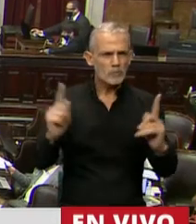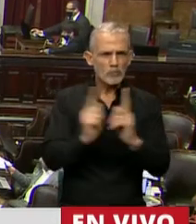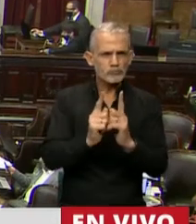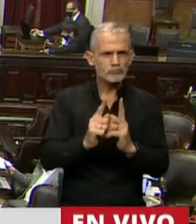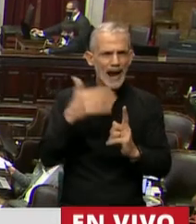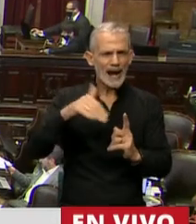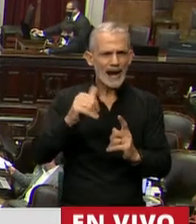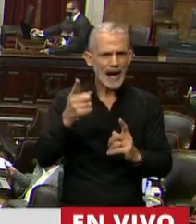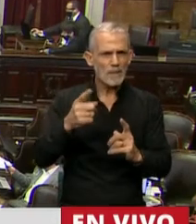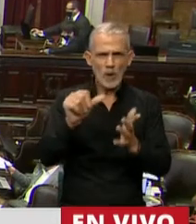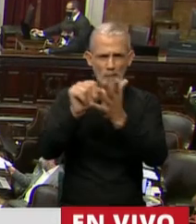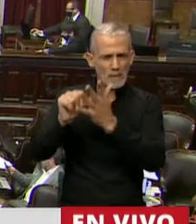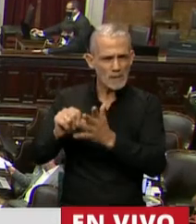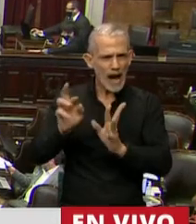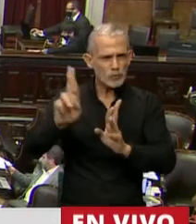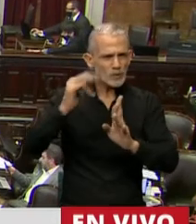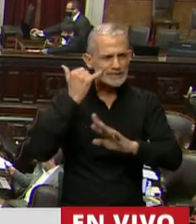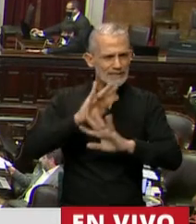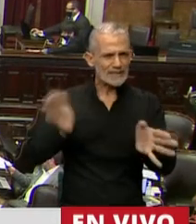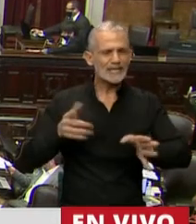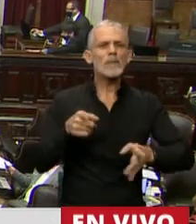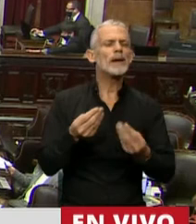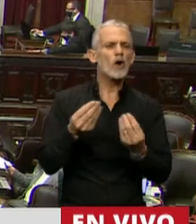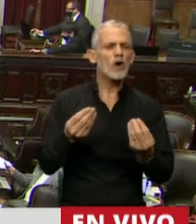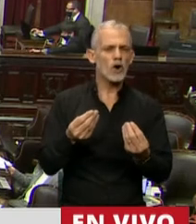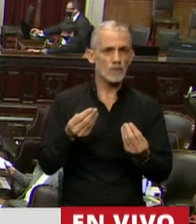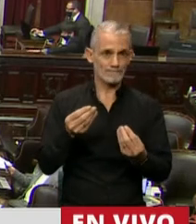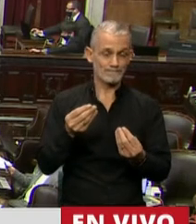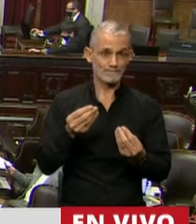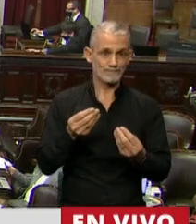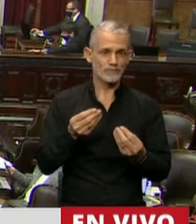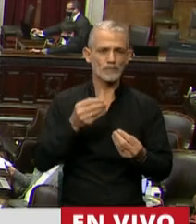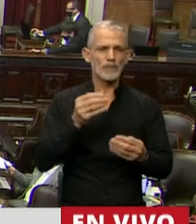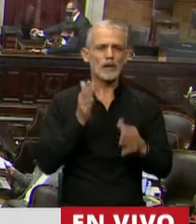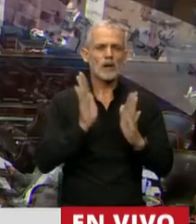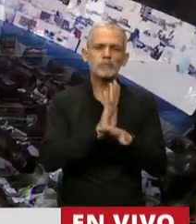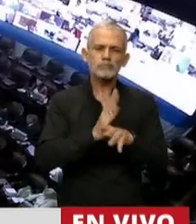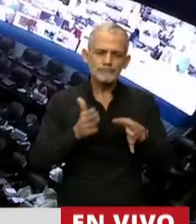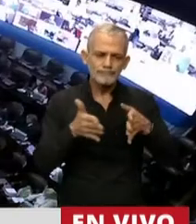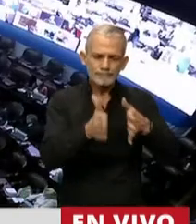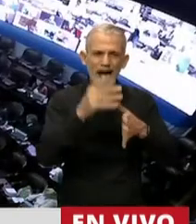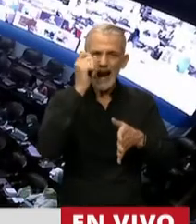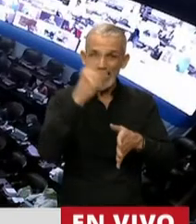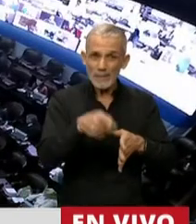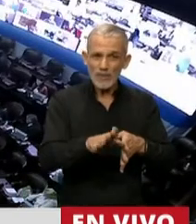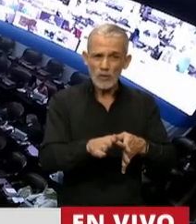que se ha autorizado en varios países, pero esta vía rápida que debe